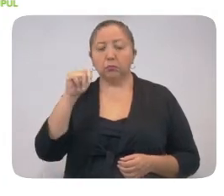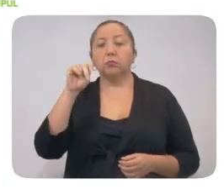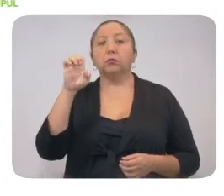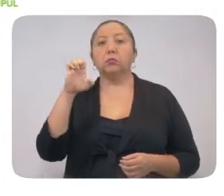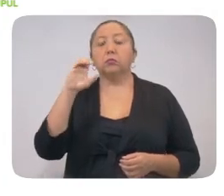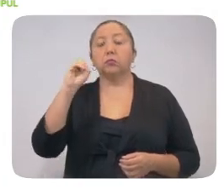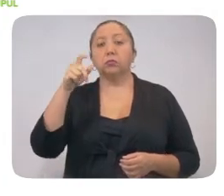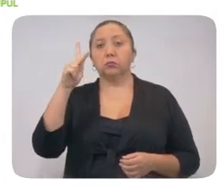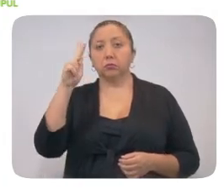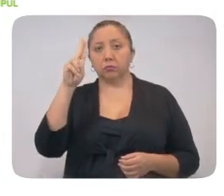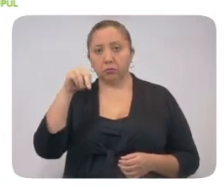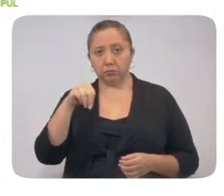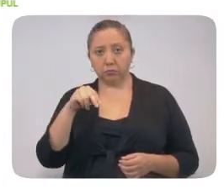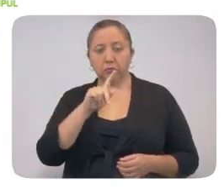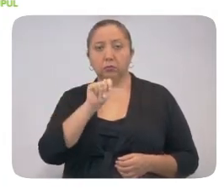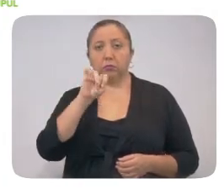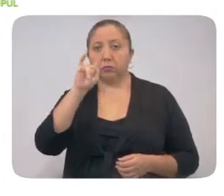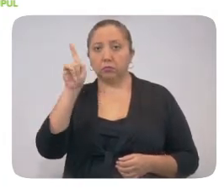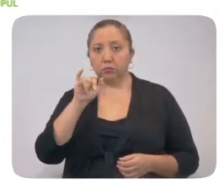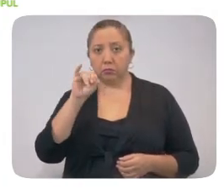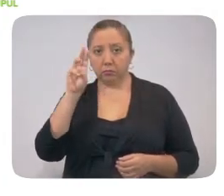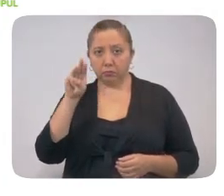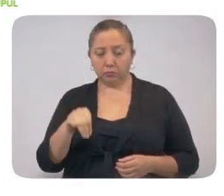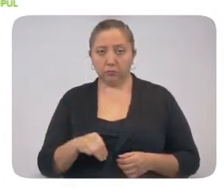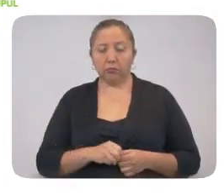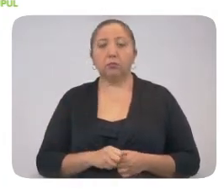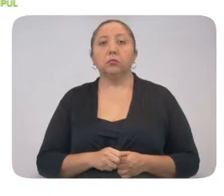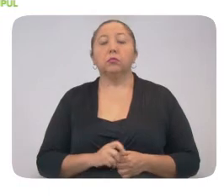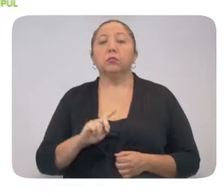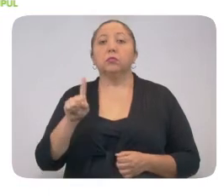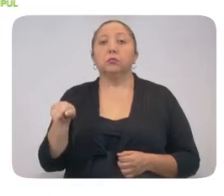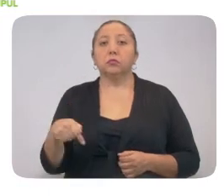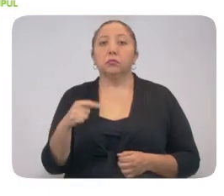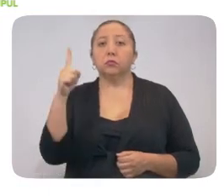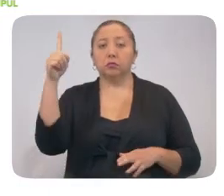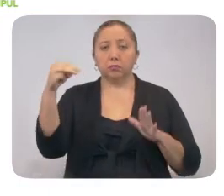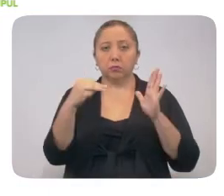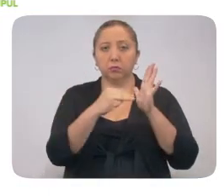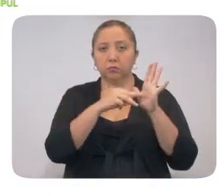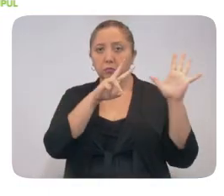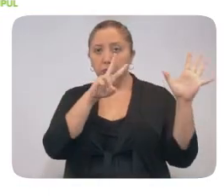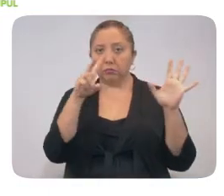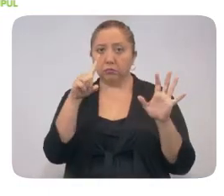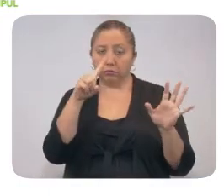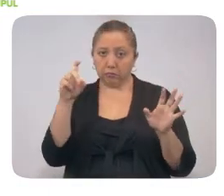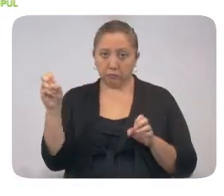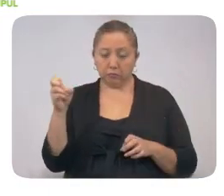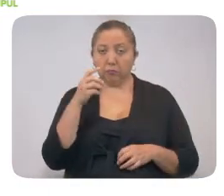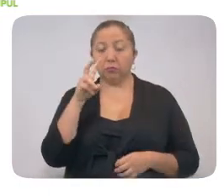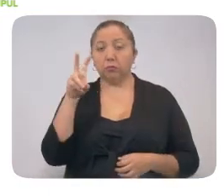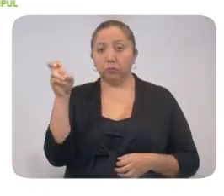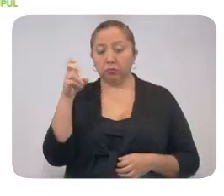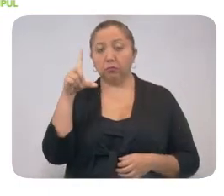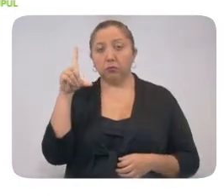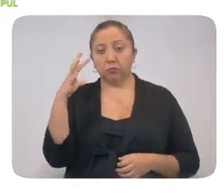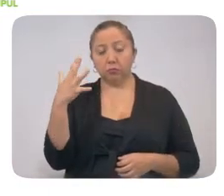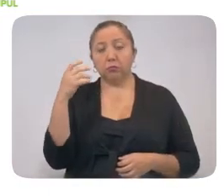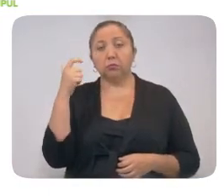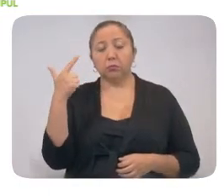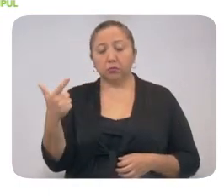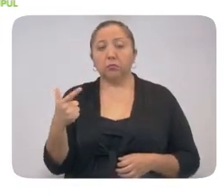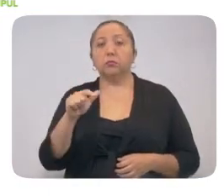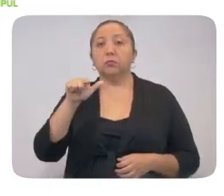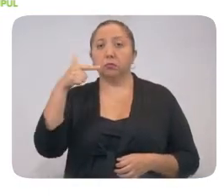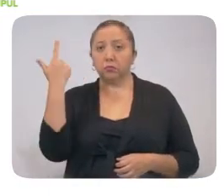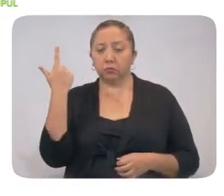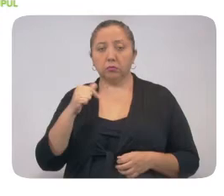Tecón, Tinúm y Ticimín. En total, ya son 1,257 casos positivos, 12 de